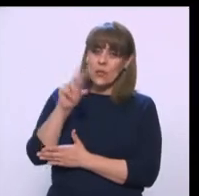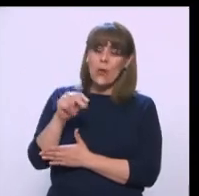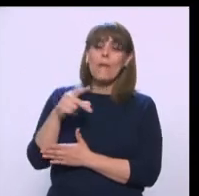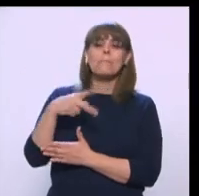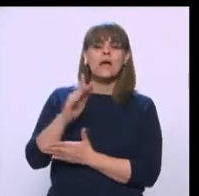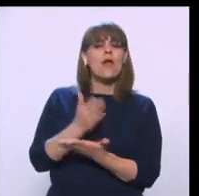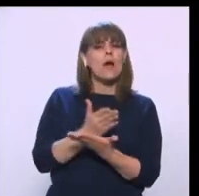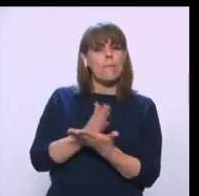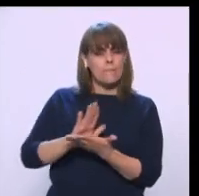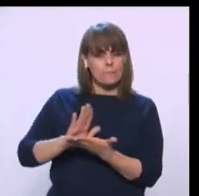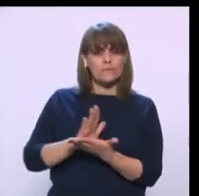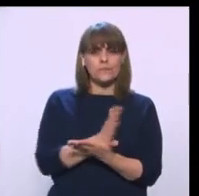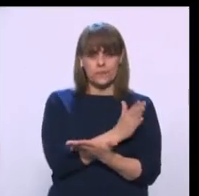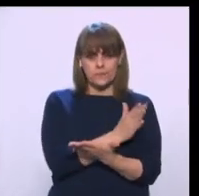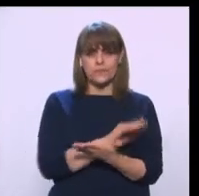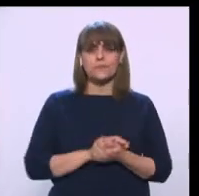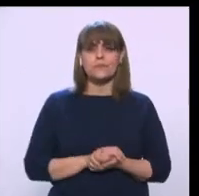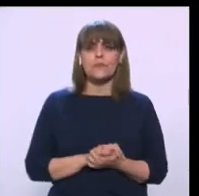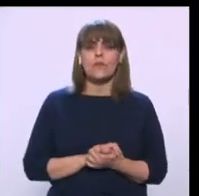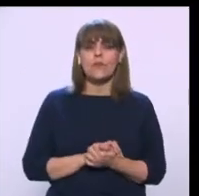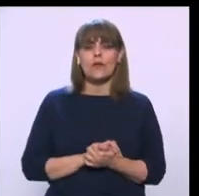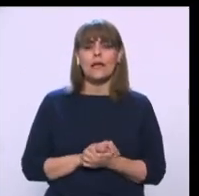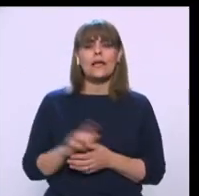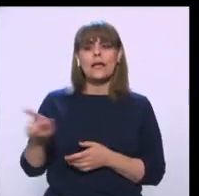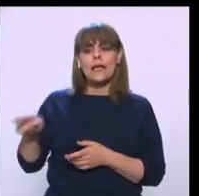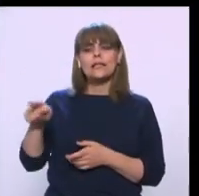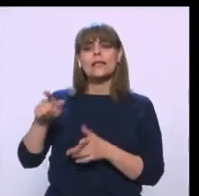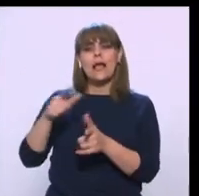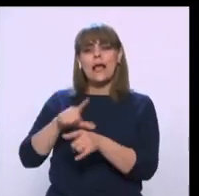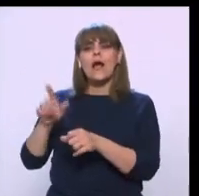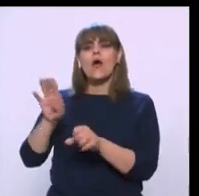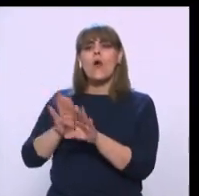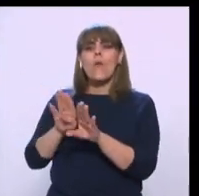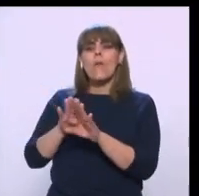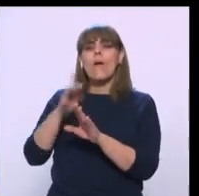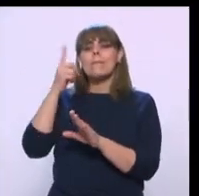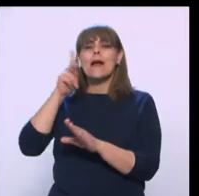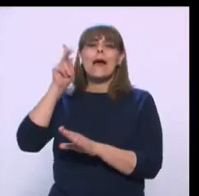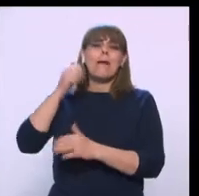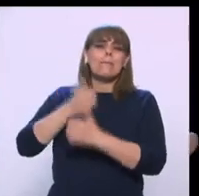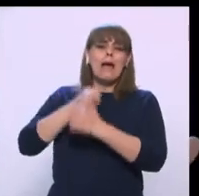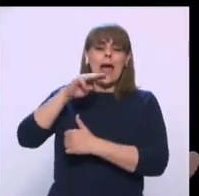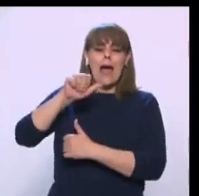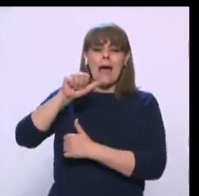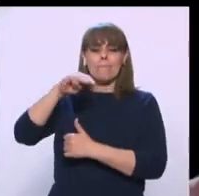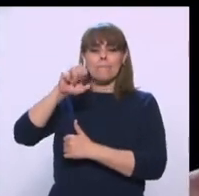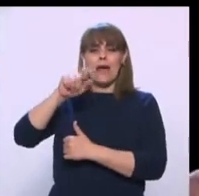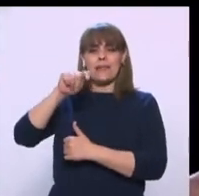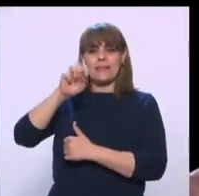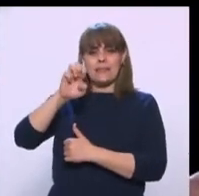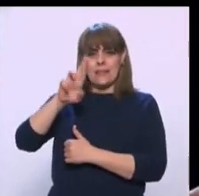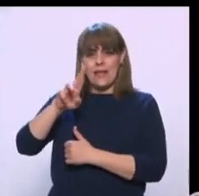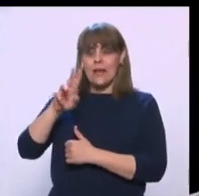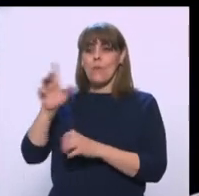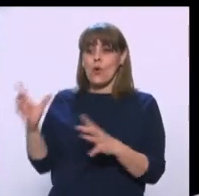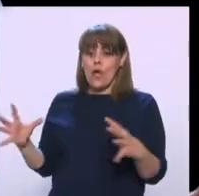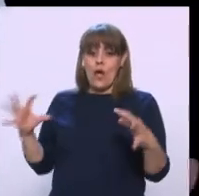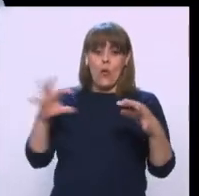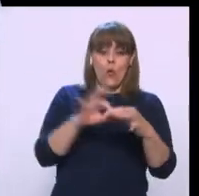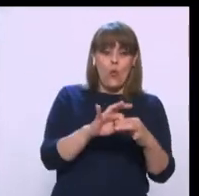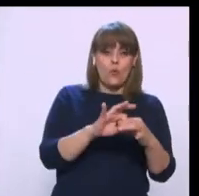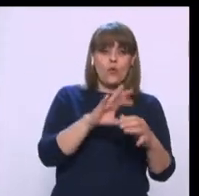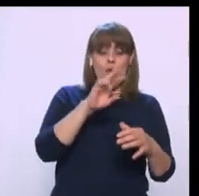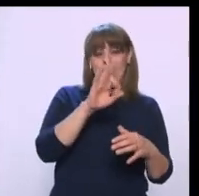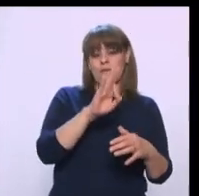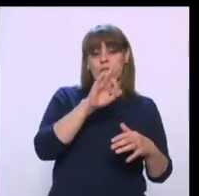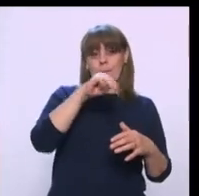el otro lado que trata de ser, pues digamos, una liga que es amateur, porque así son las cosas, porque tampoco está afiliada a la Federación Mexicana